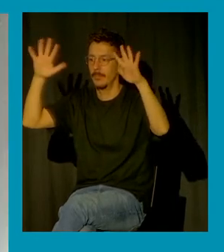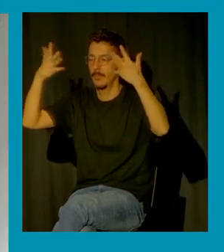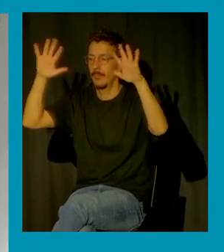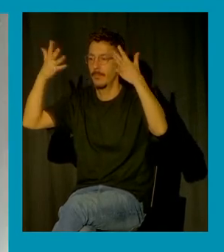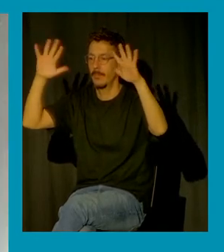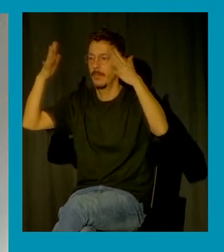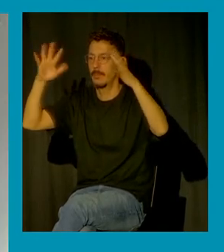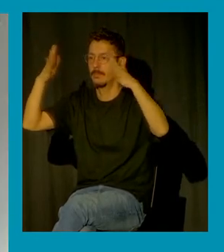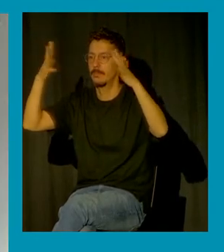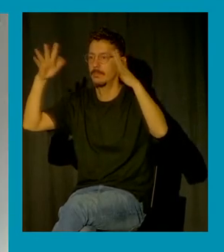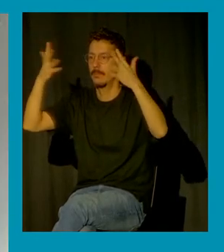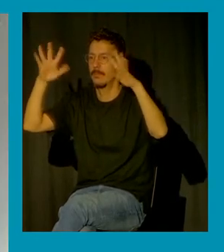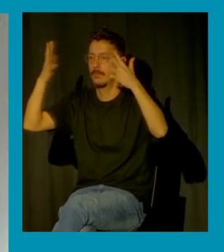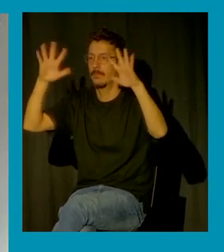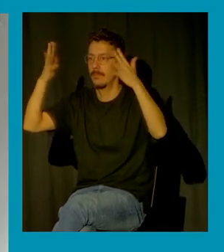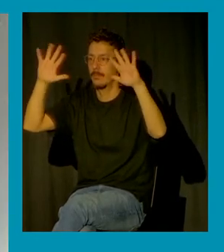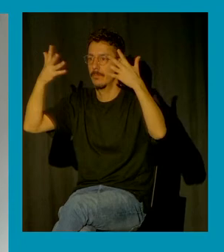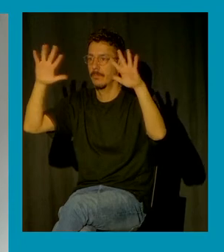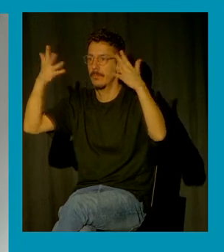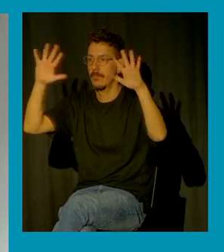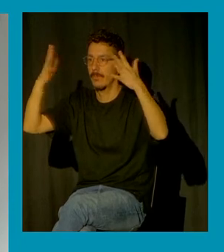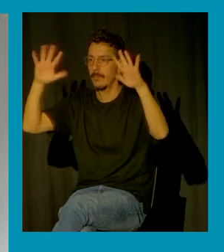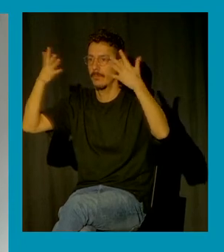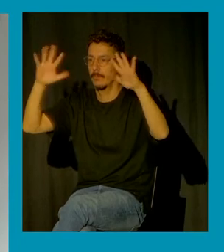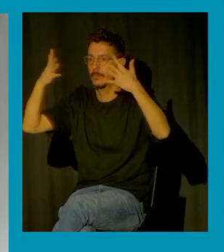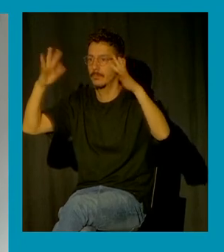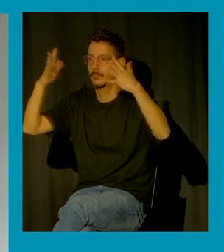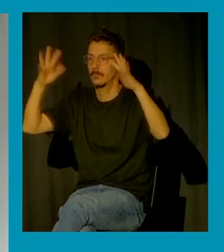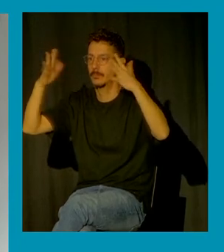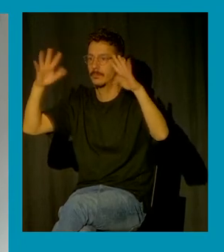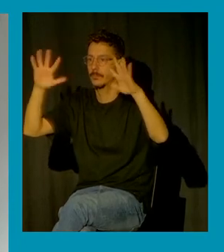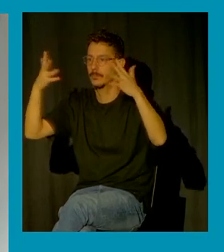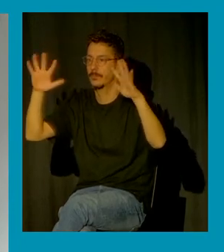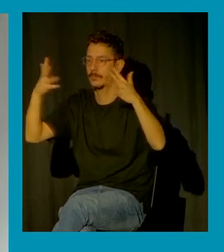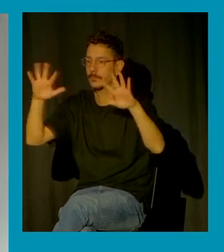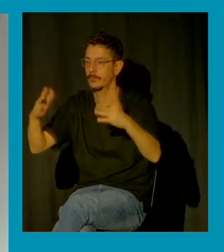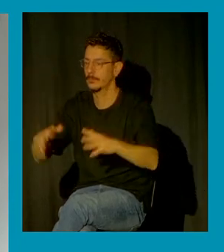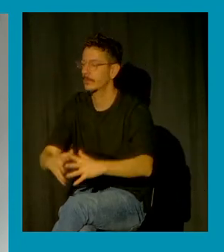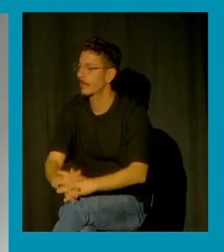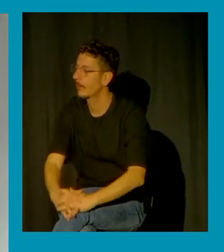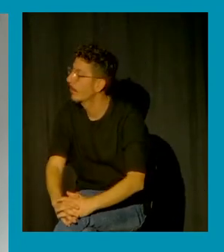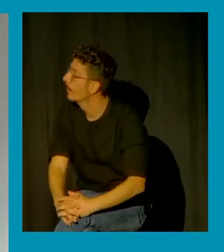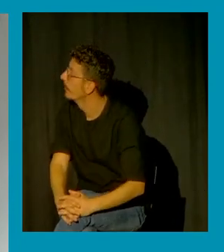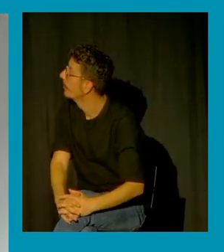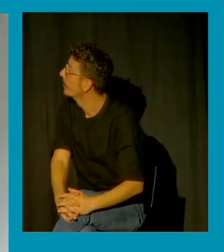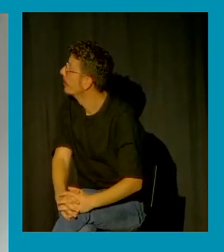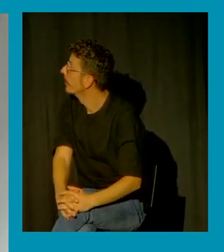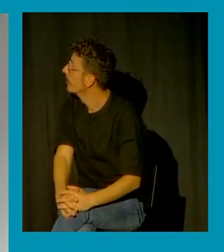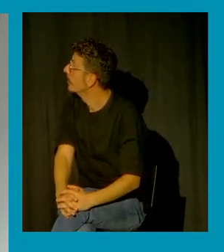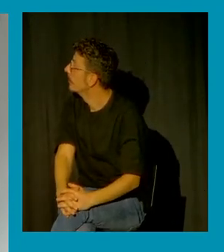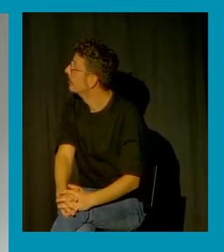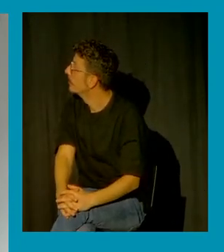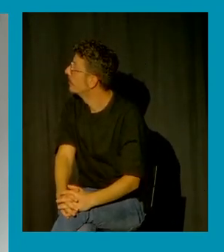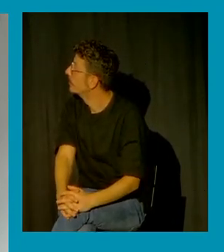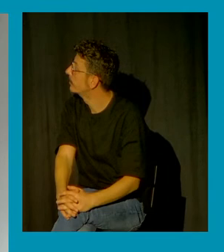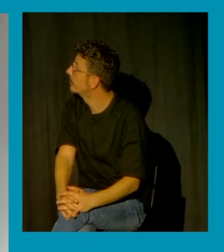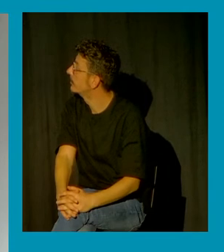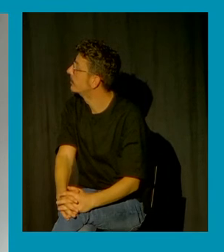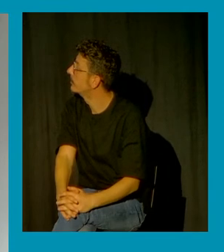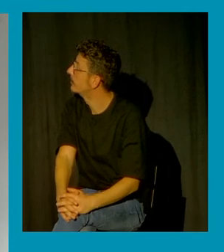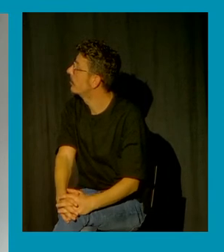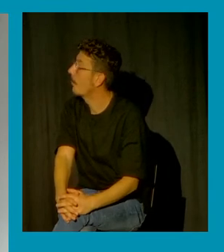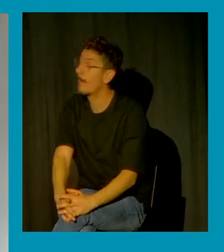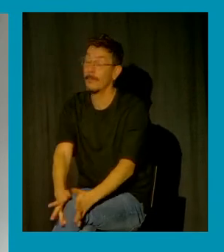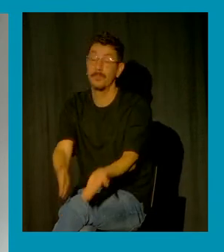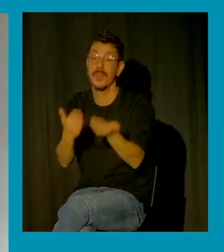y quiero disculparme con traducción y con signos porque creo que he súper rápido o sea muchas